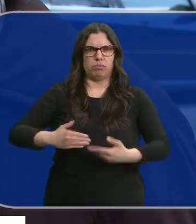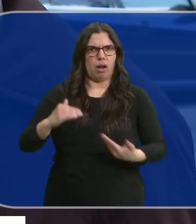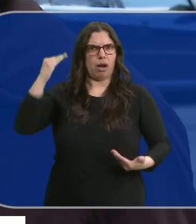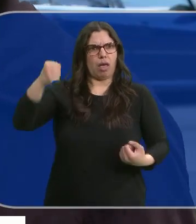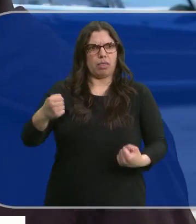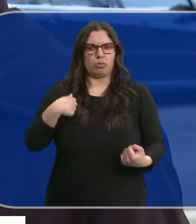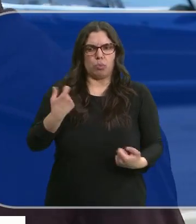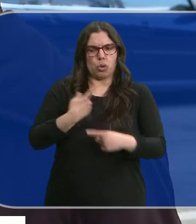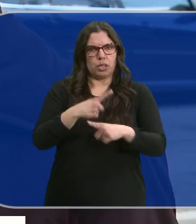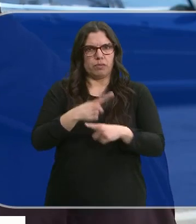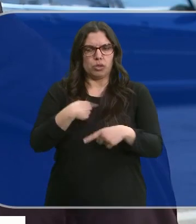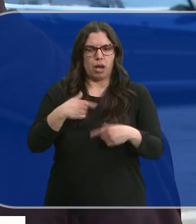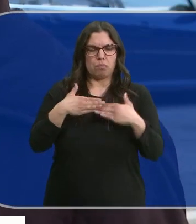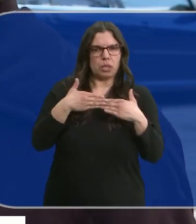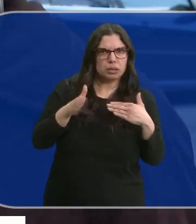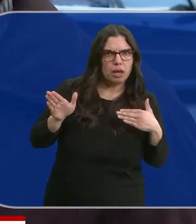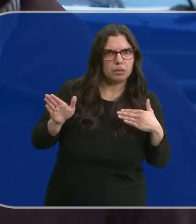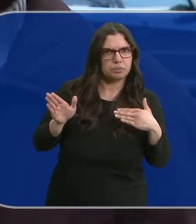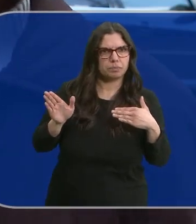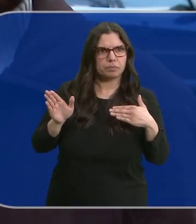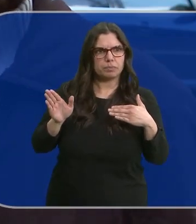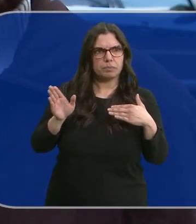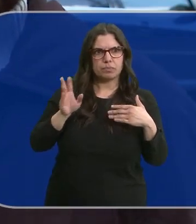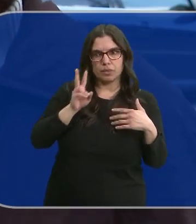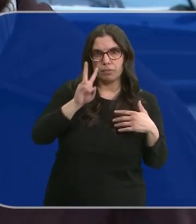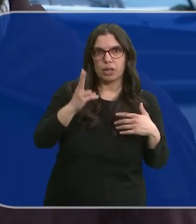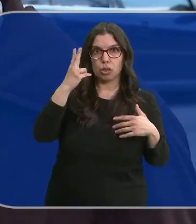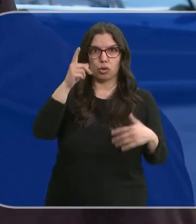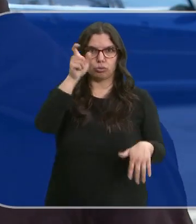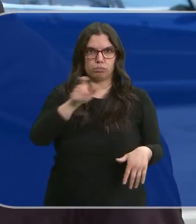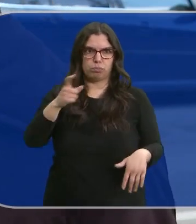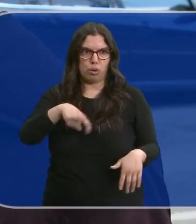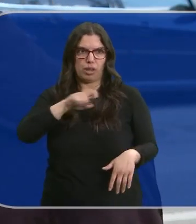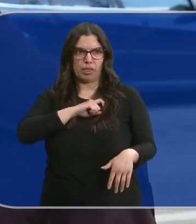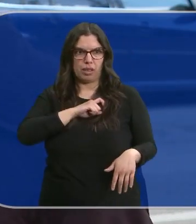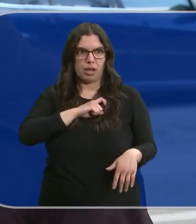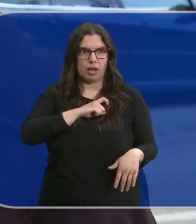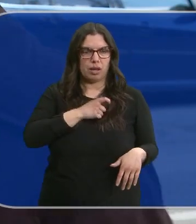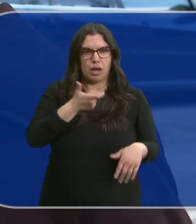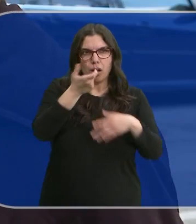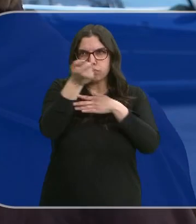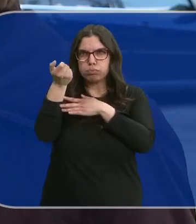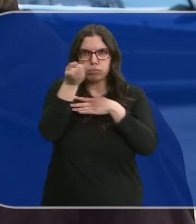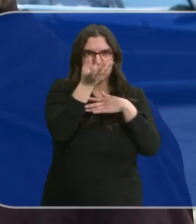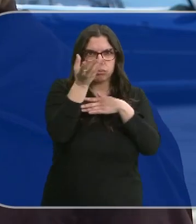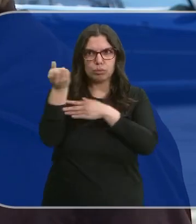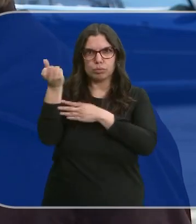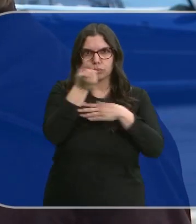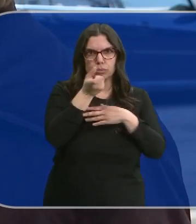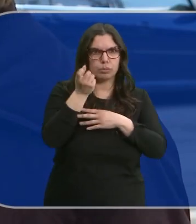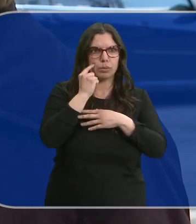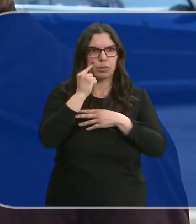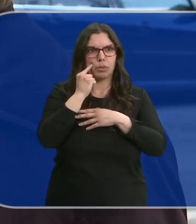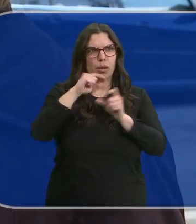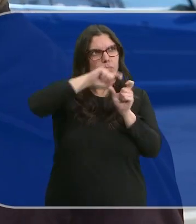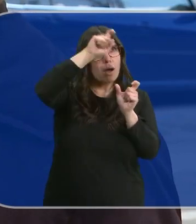Entonces me puse un poco nerviosa, abrí la puerta y me encontré con dos policías que estaban con una linterna pequeña siguiendo todo lo